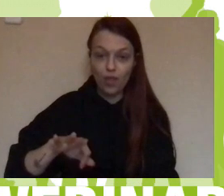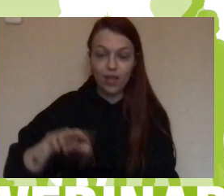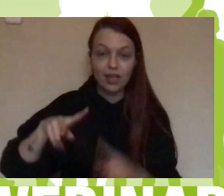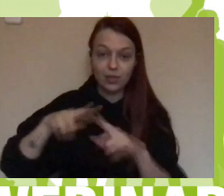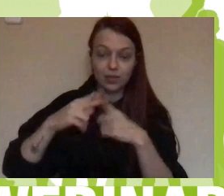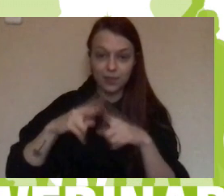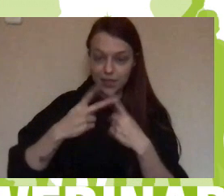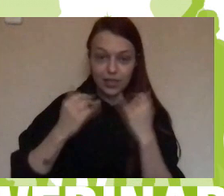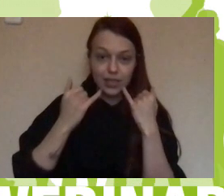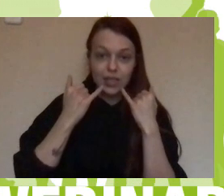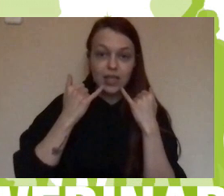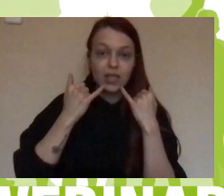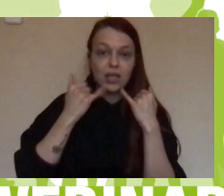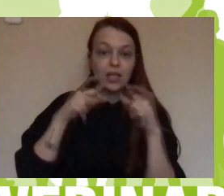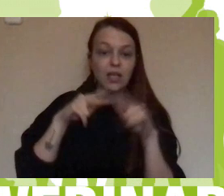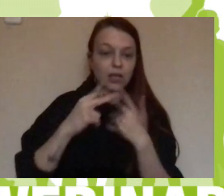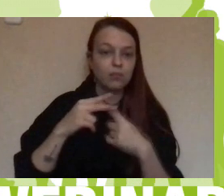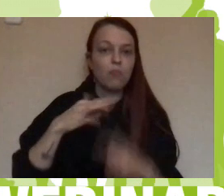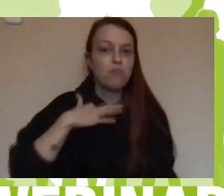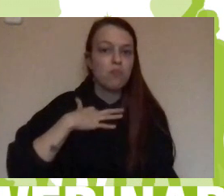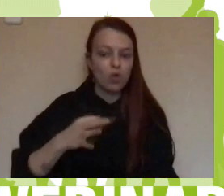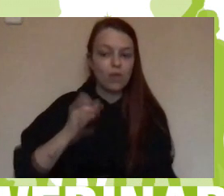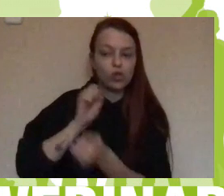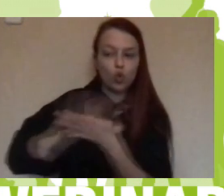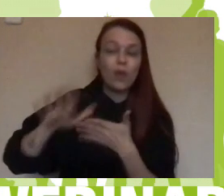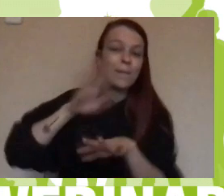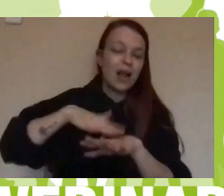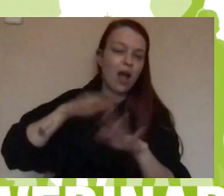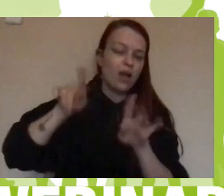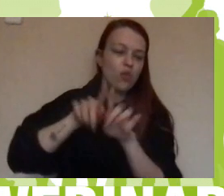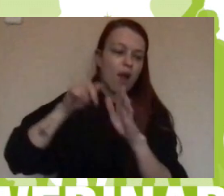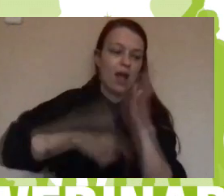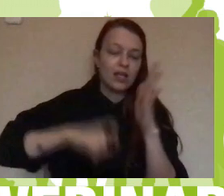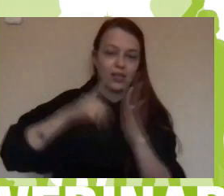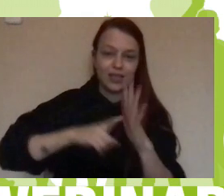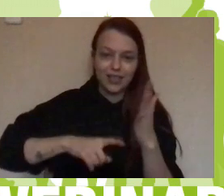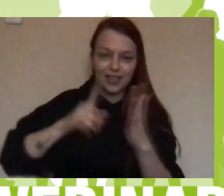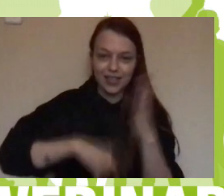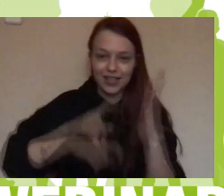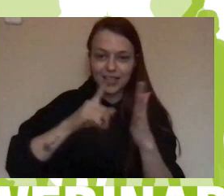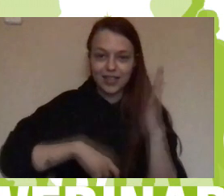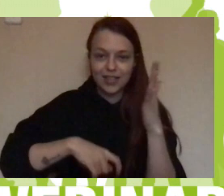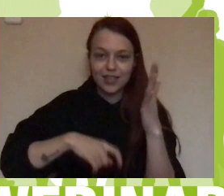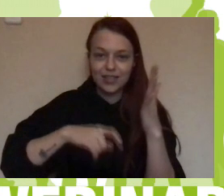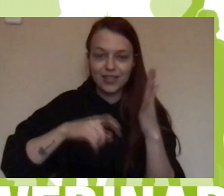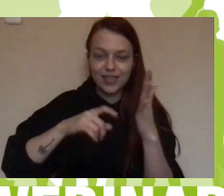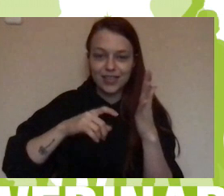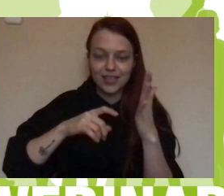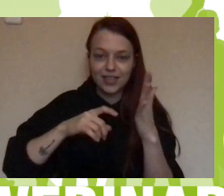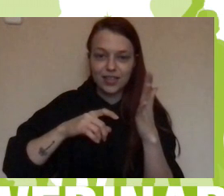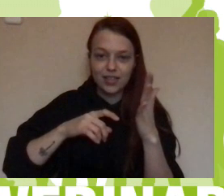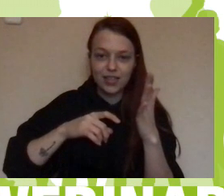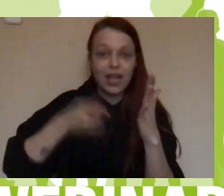niños en régimen de alquiler, bueno, alquiler para el centro y que los niños lo tengan. Luego también contamos con la